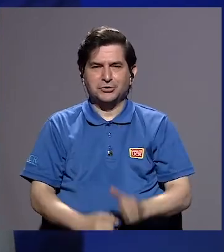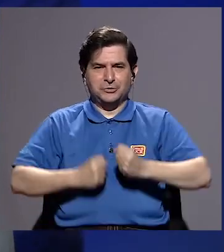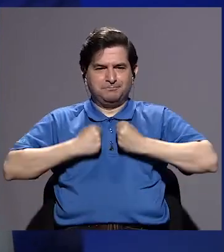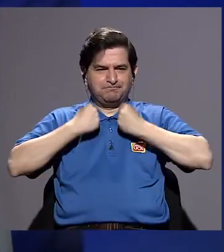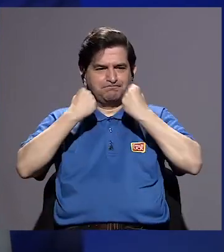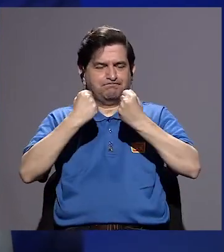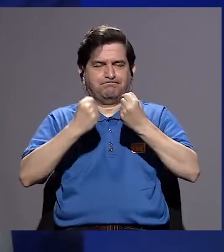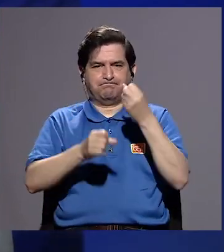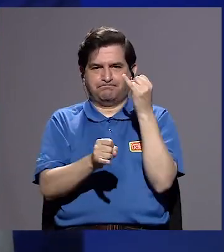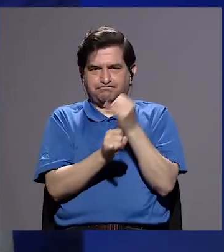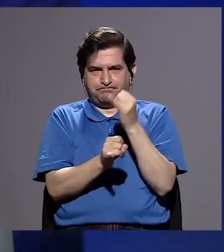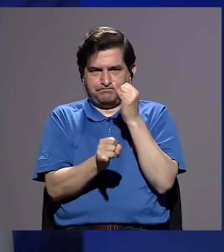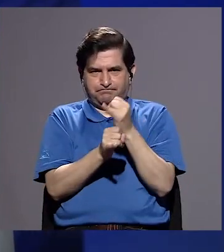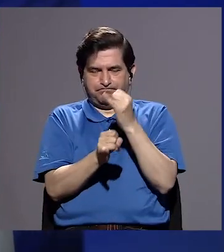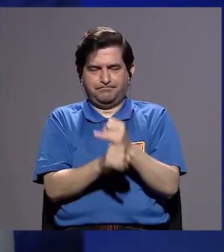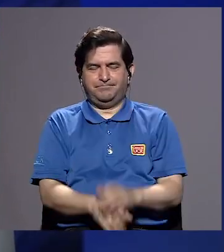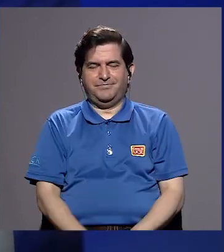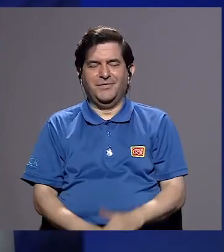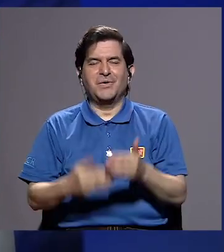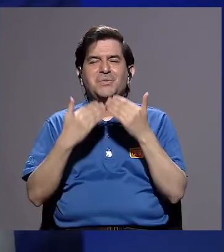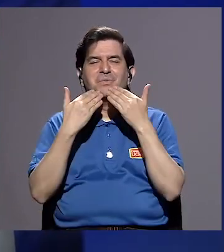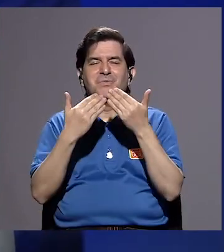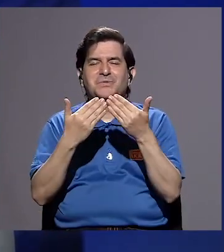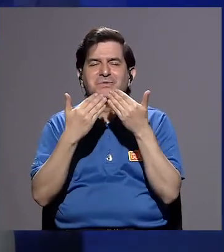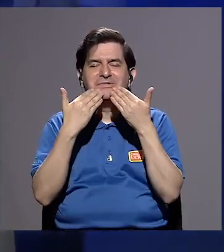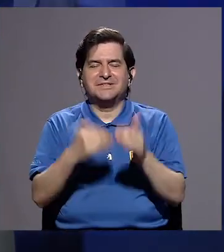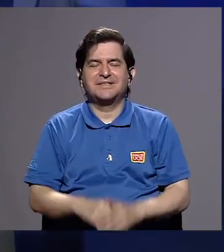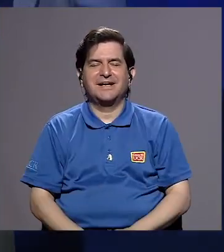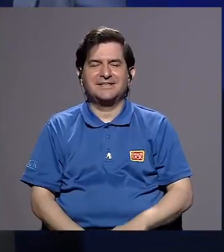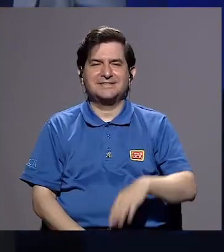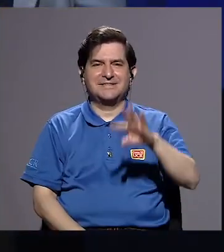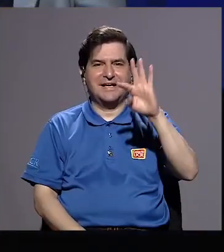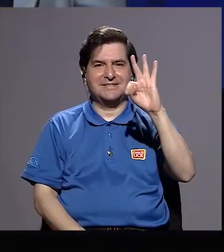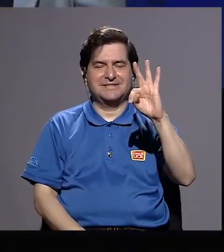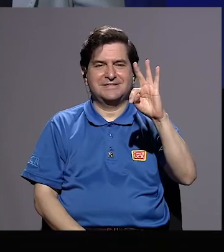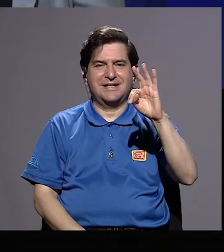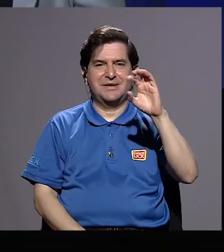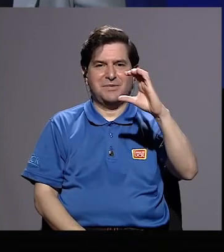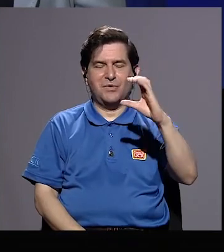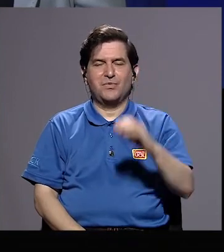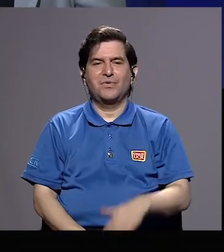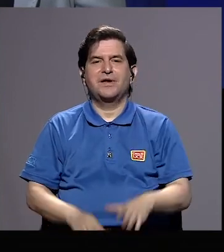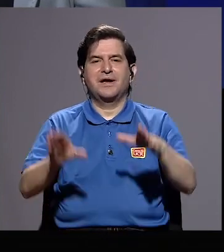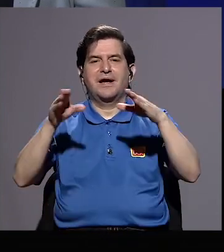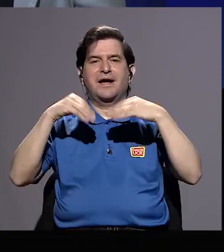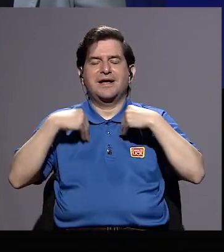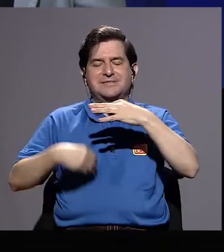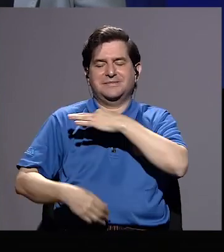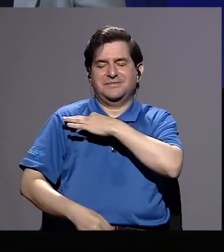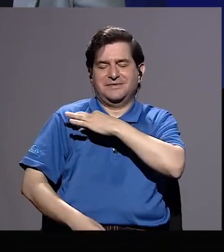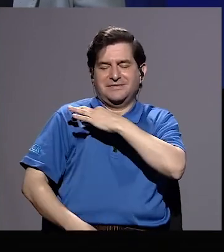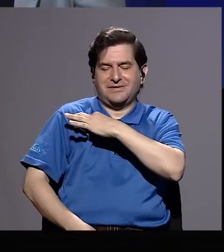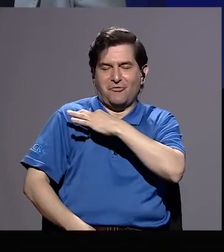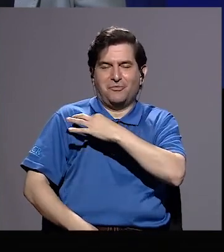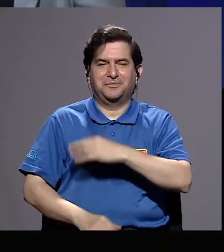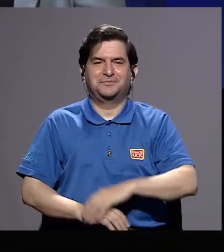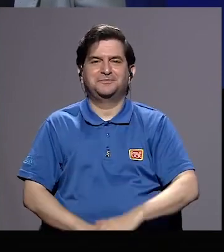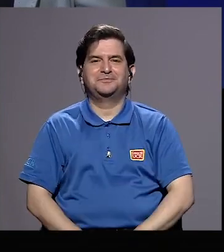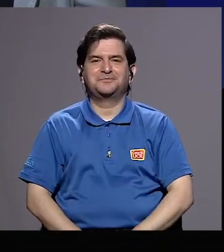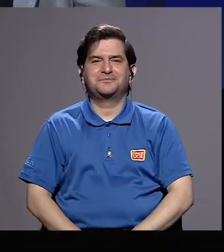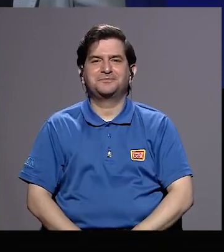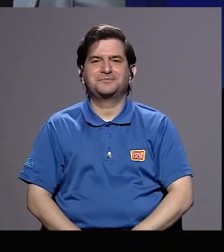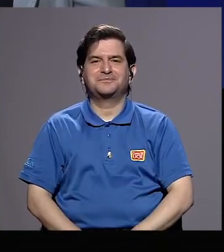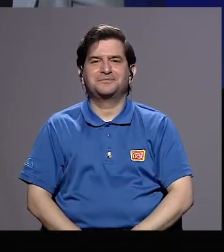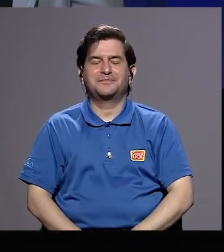el fortalecimiento institucional. Le agradecemos, doña Telma, su intervención, que haya aceptado nuestra invitación.